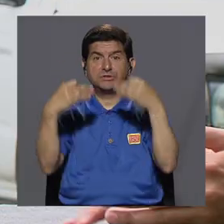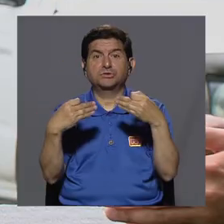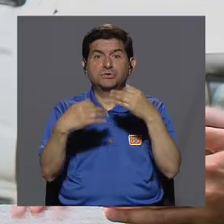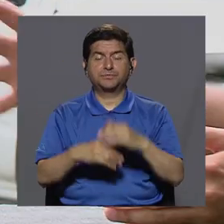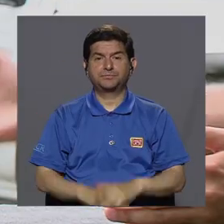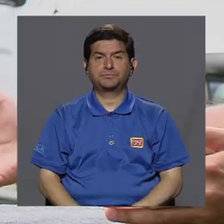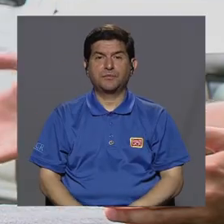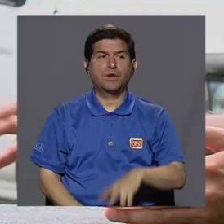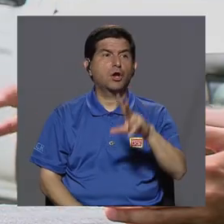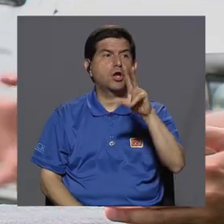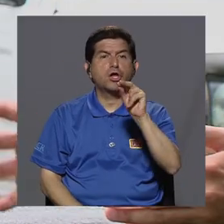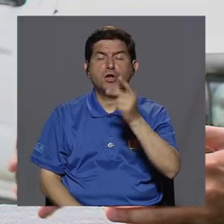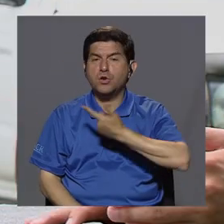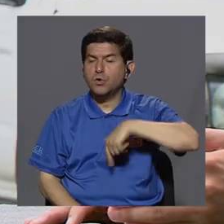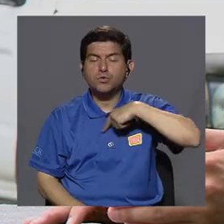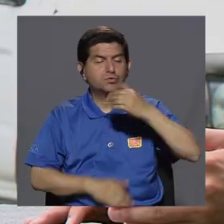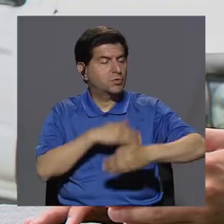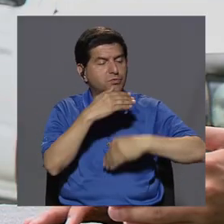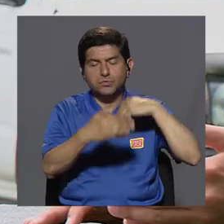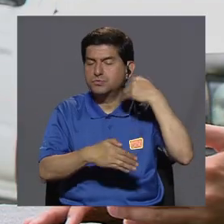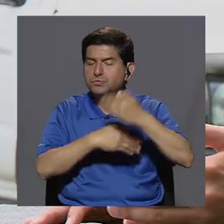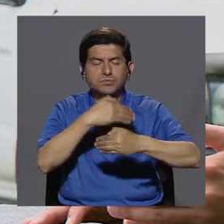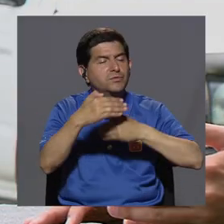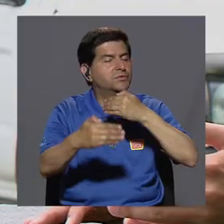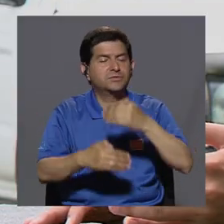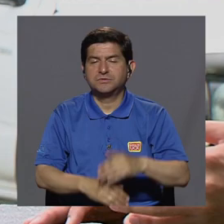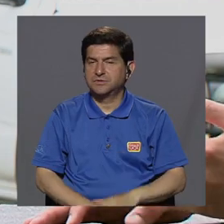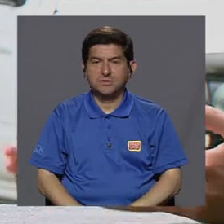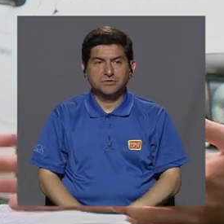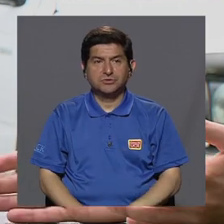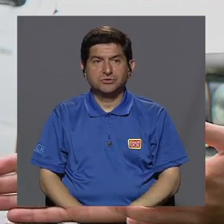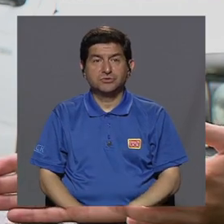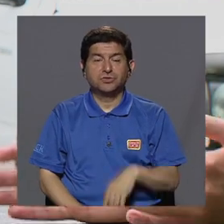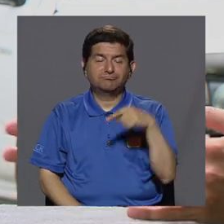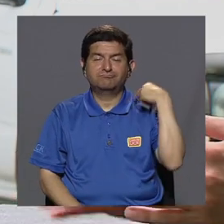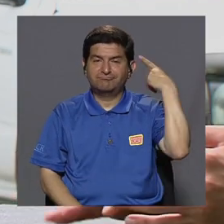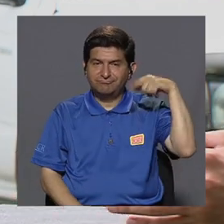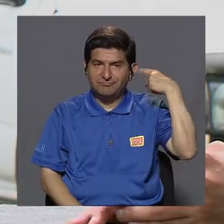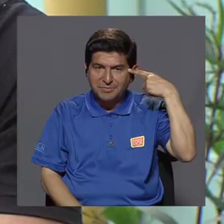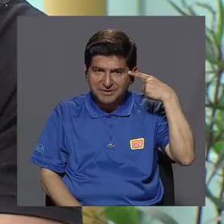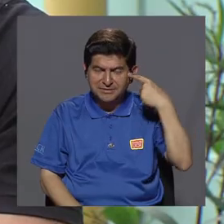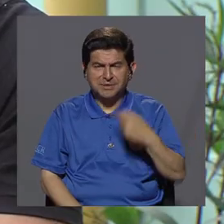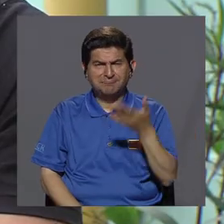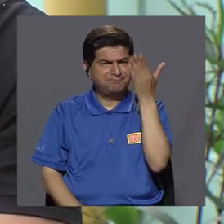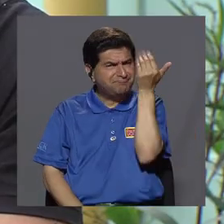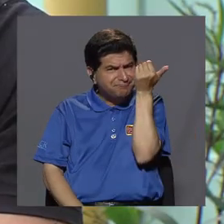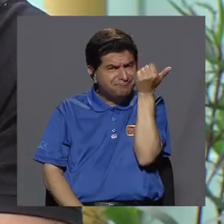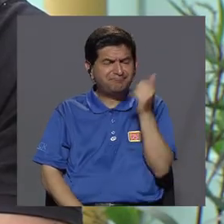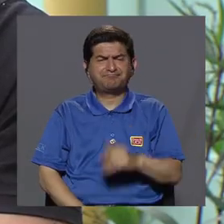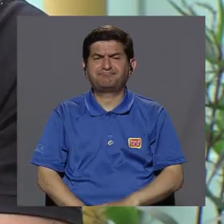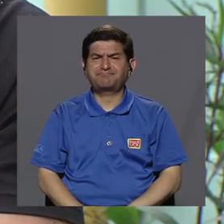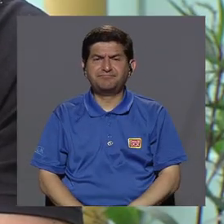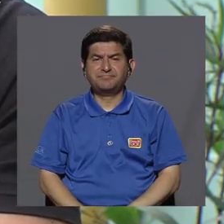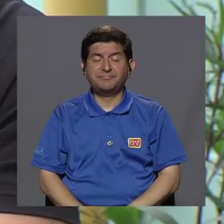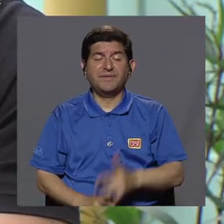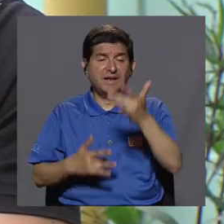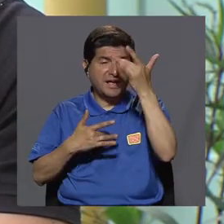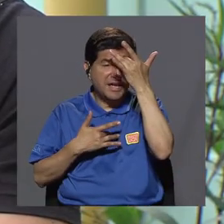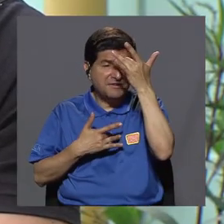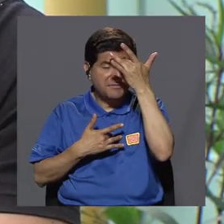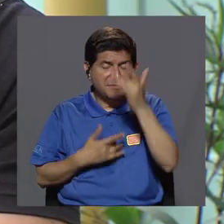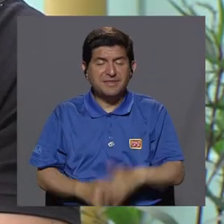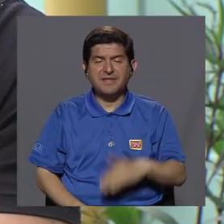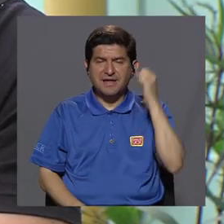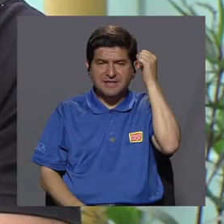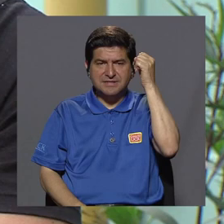y que no llegar en un proceso de demencia. ¿Por qué? Porque las enfermedades de síndrome